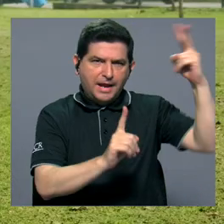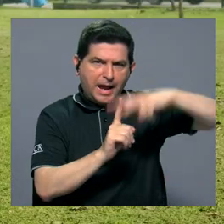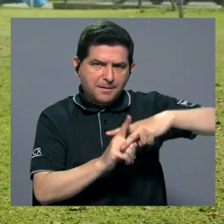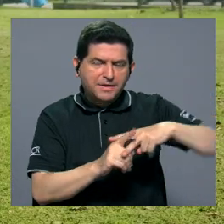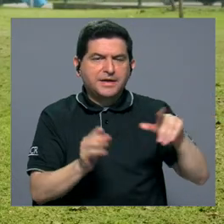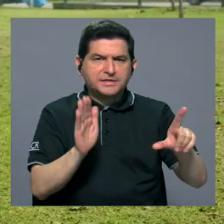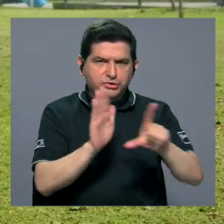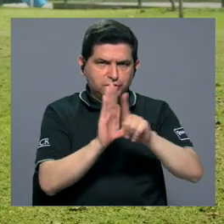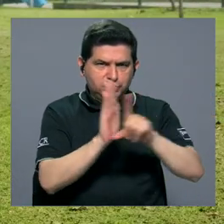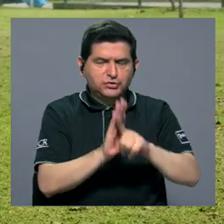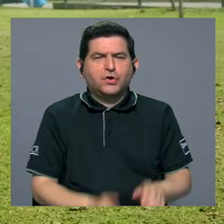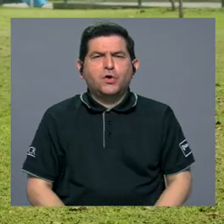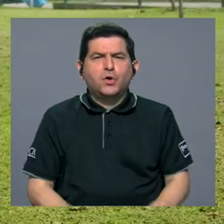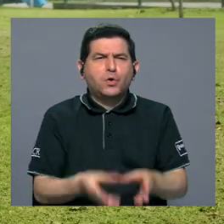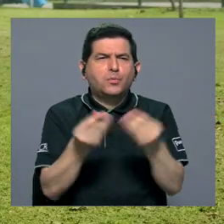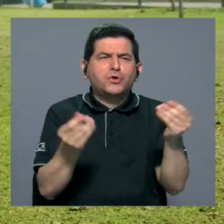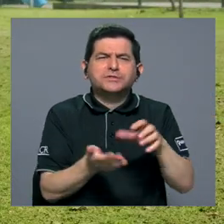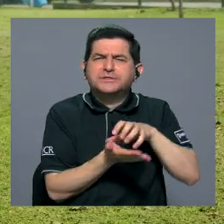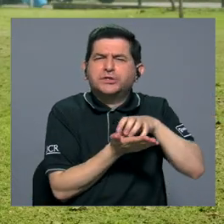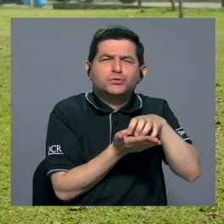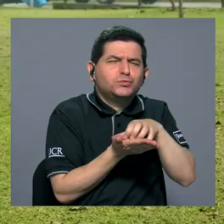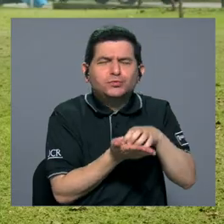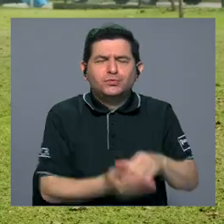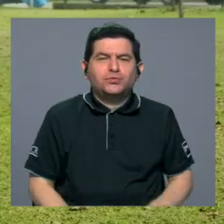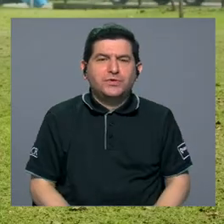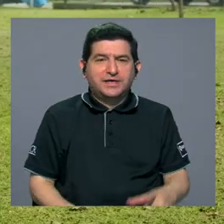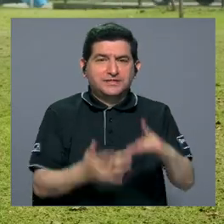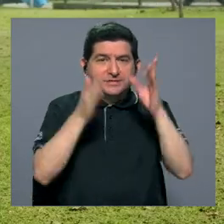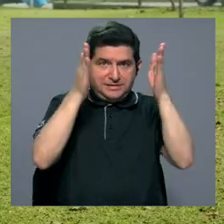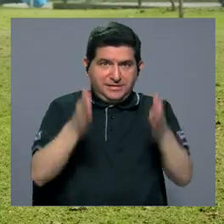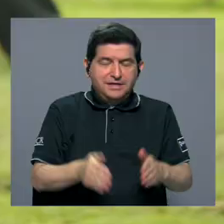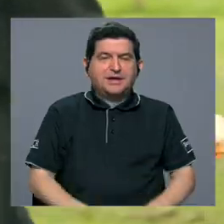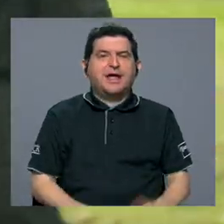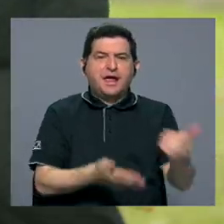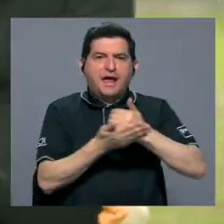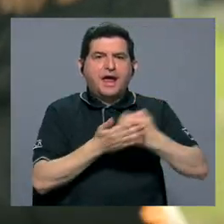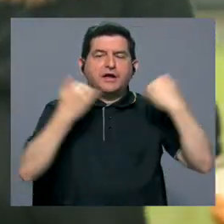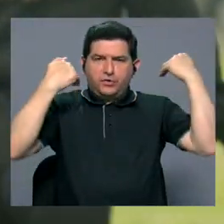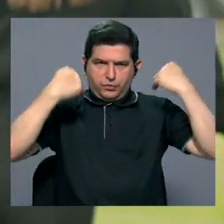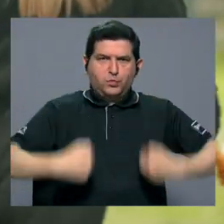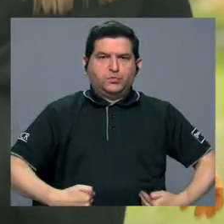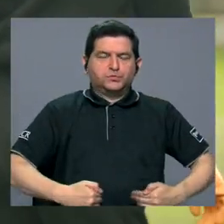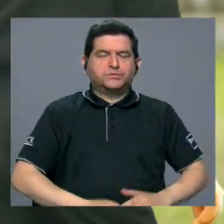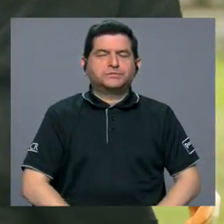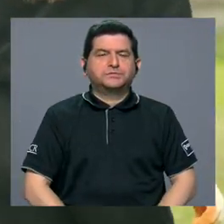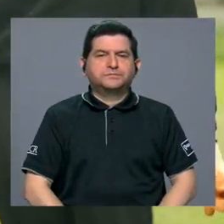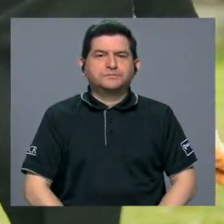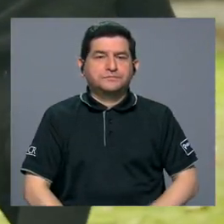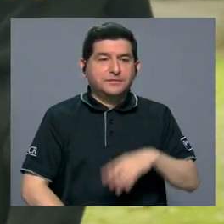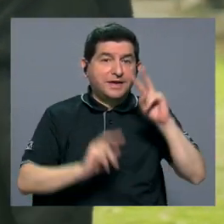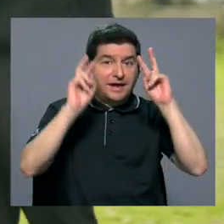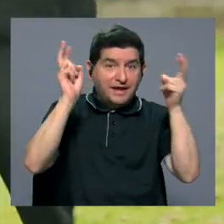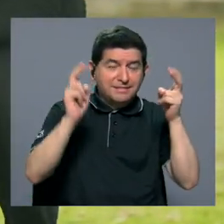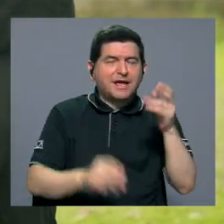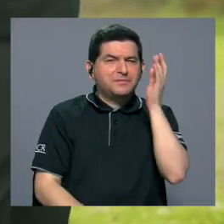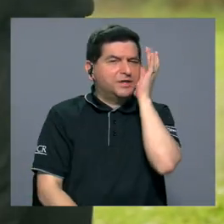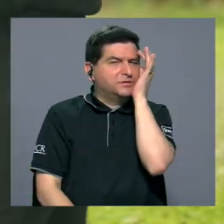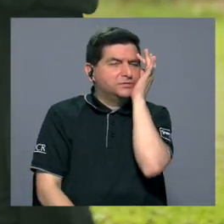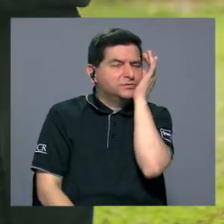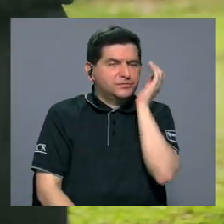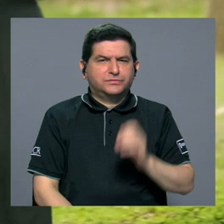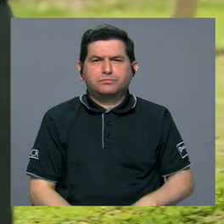aplicación de esta ley ha generado suspicacias entre especialistas en recursos humanos. Entre los temas de